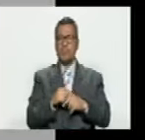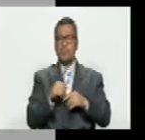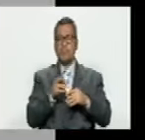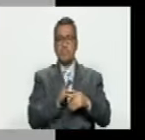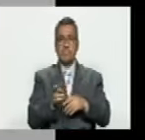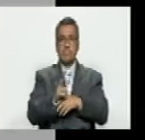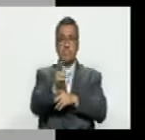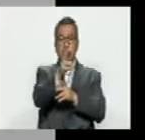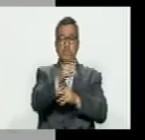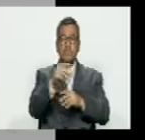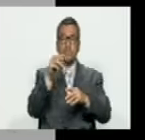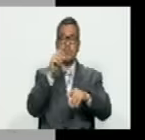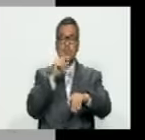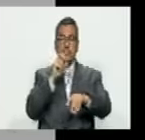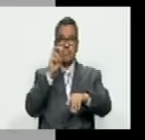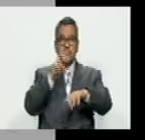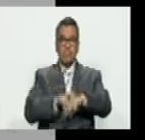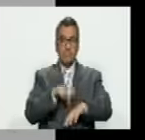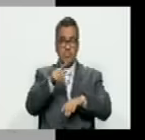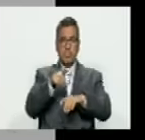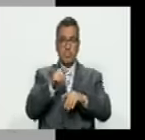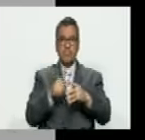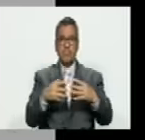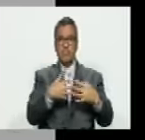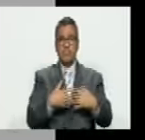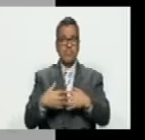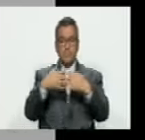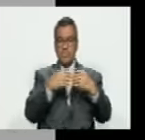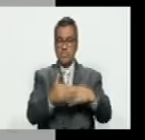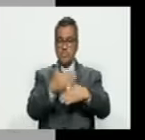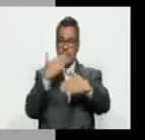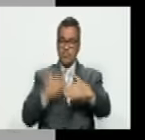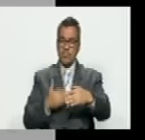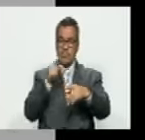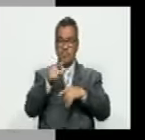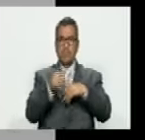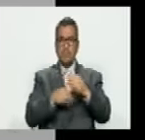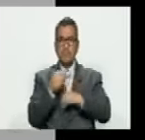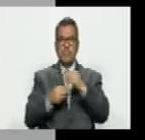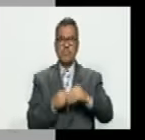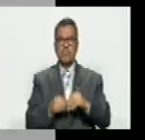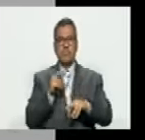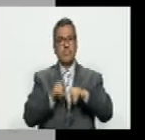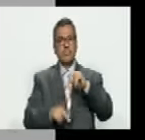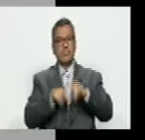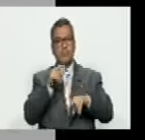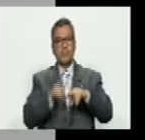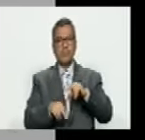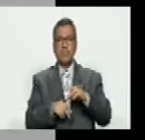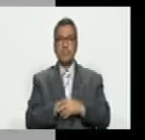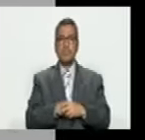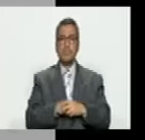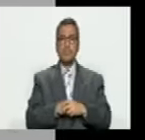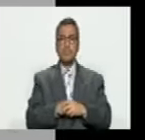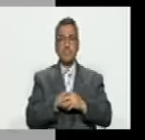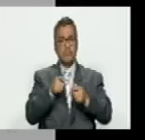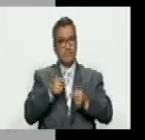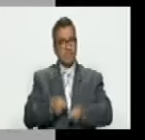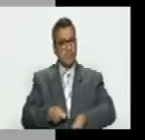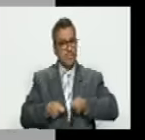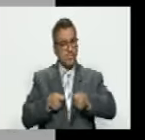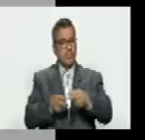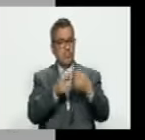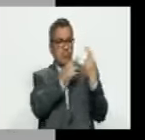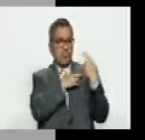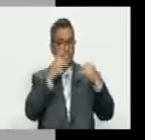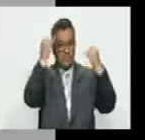mordiéndose la cola siempre encontramos que está Estados Unidos detrás y usa estos parapetos para crear la forzar la representación